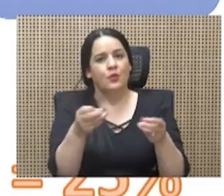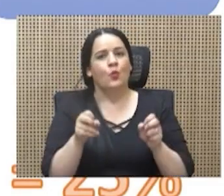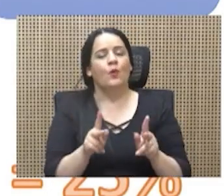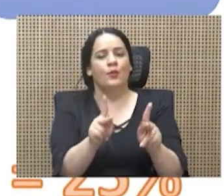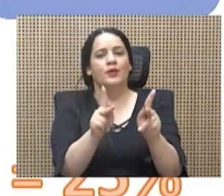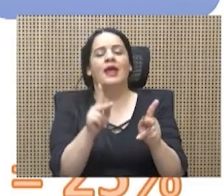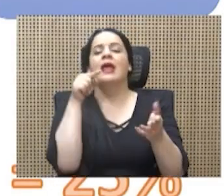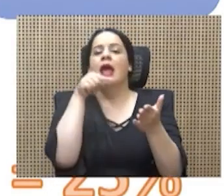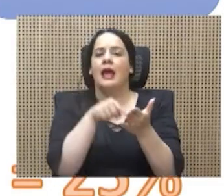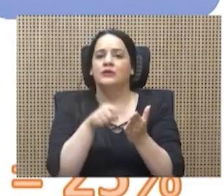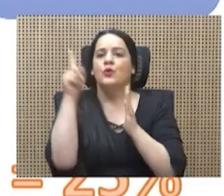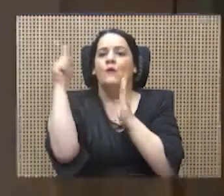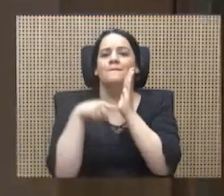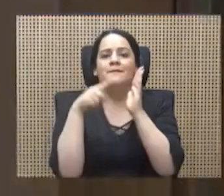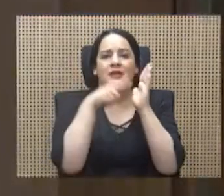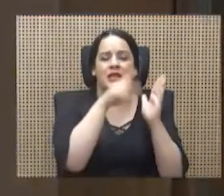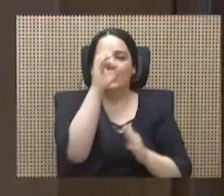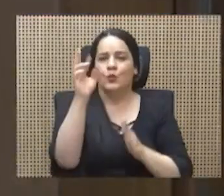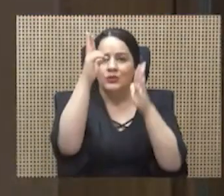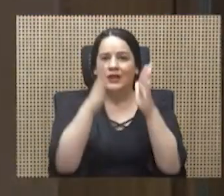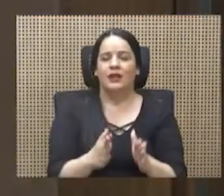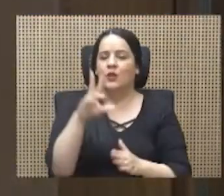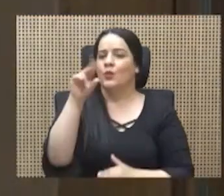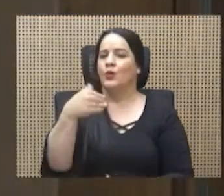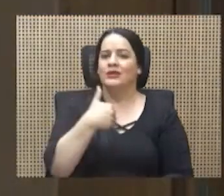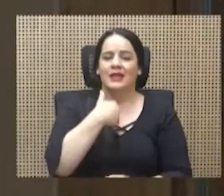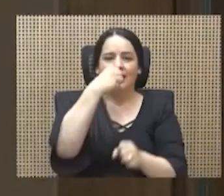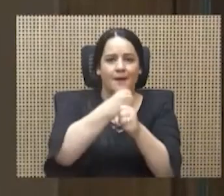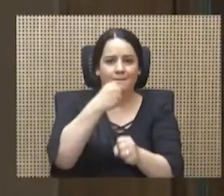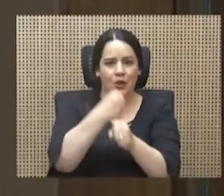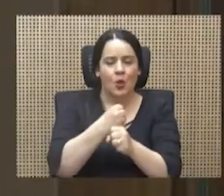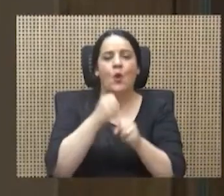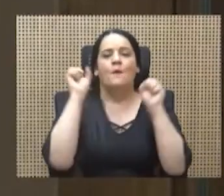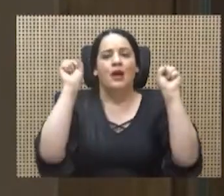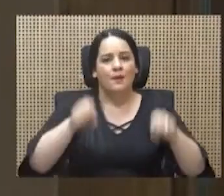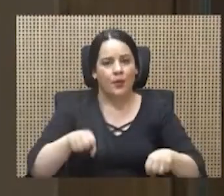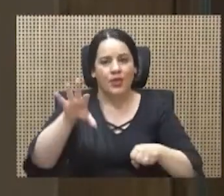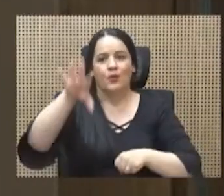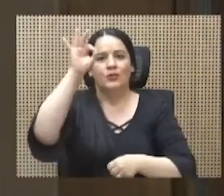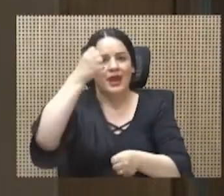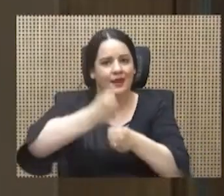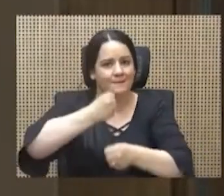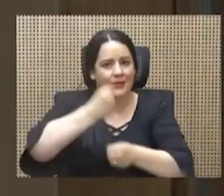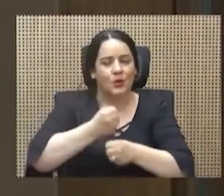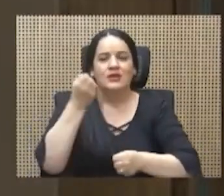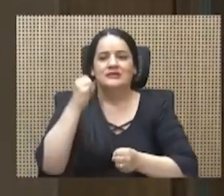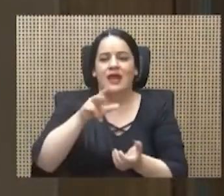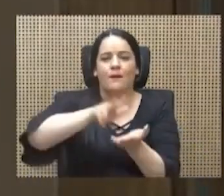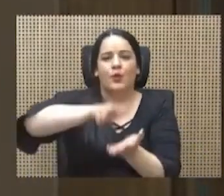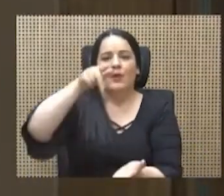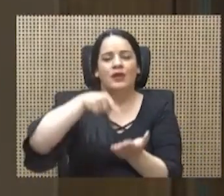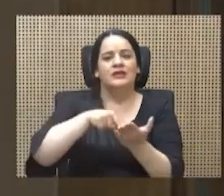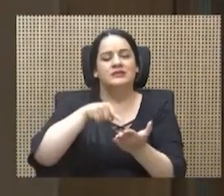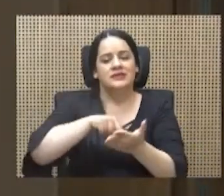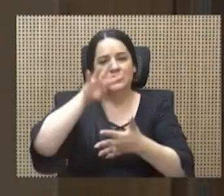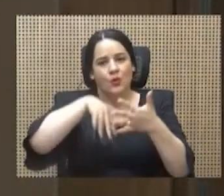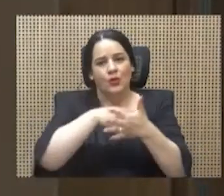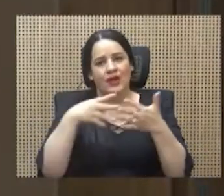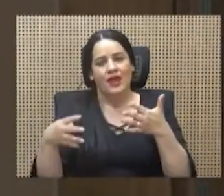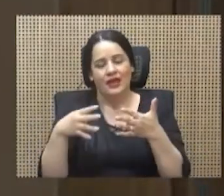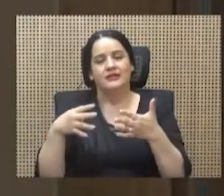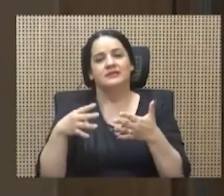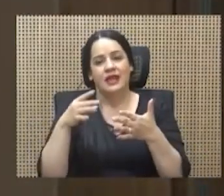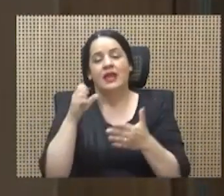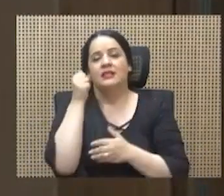a esos miles de costarricenses que no tienen empleo y que van a poder encontrar empleo si aprobamos estas jornadas excepcionales. Que